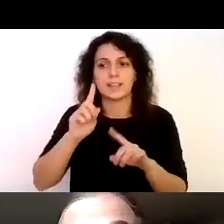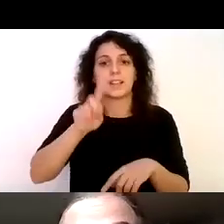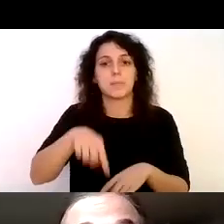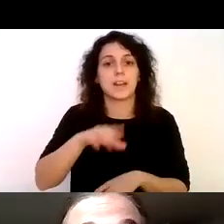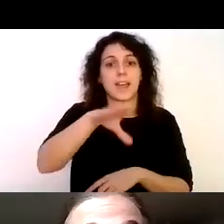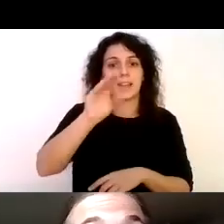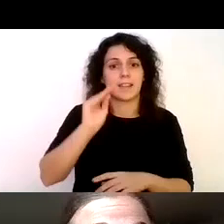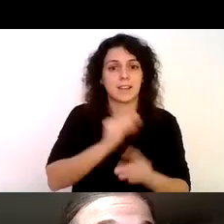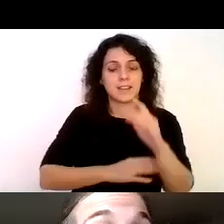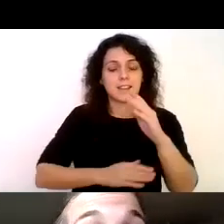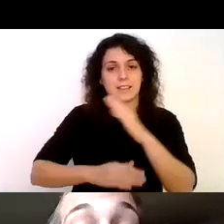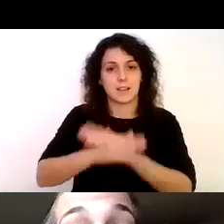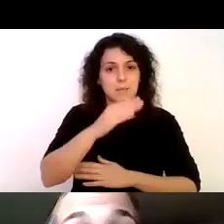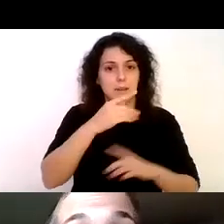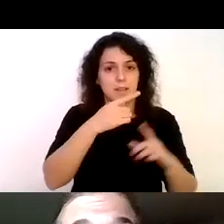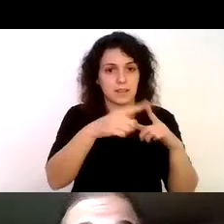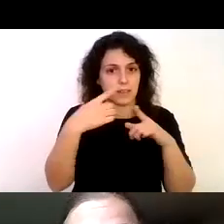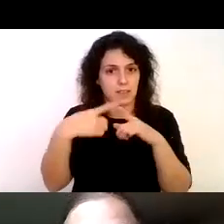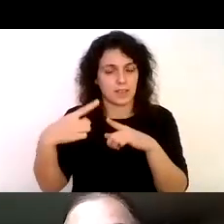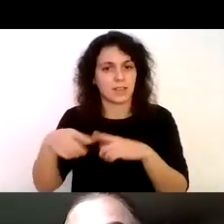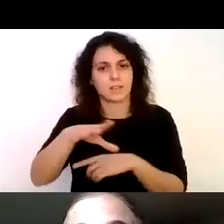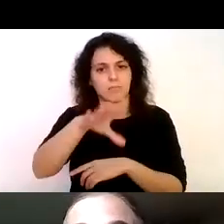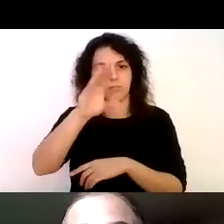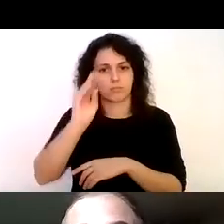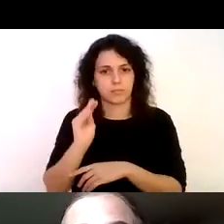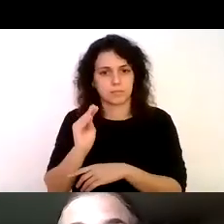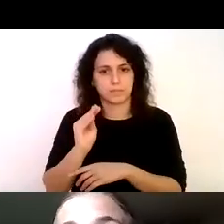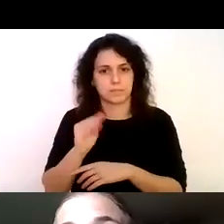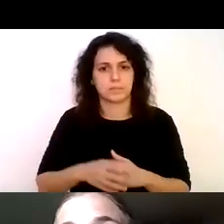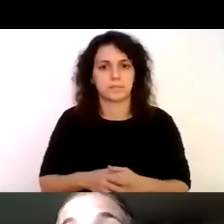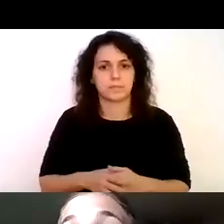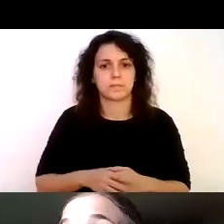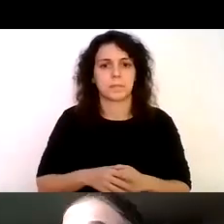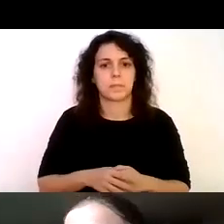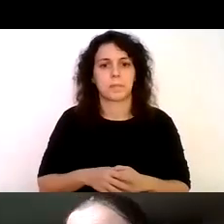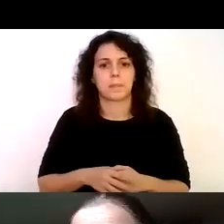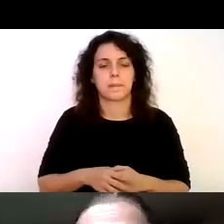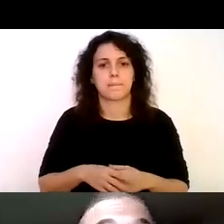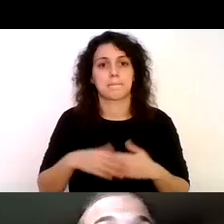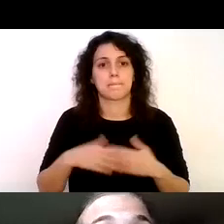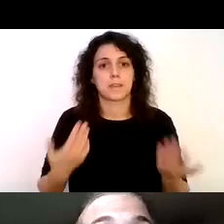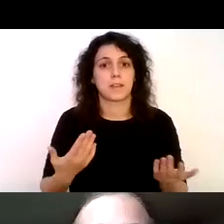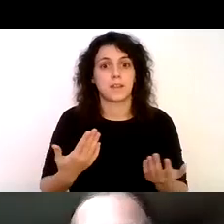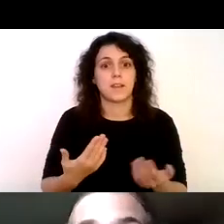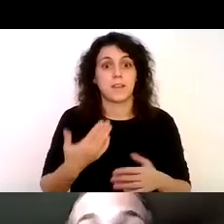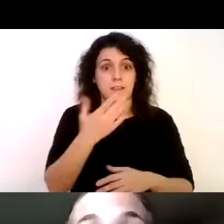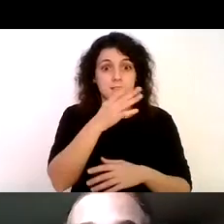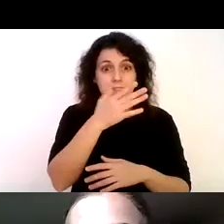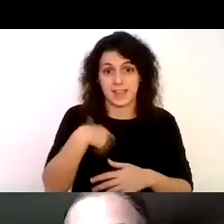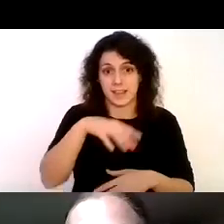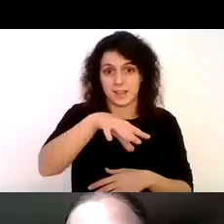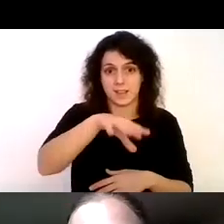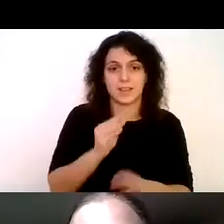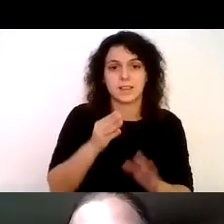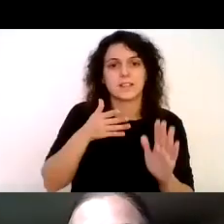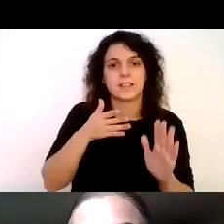distintas discapacidades y por lo tanto al conocerse al entenderse también